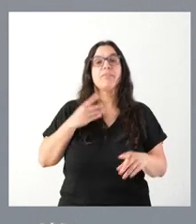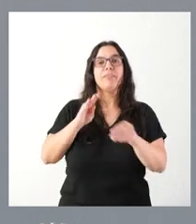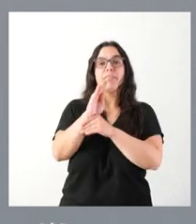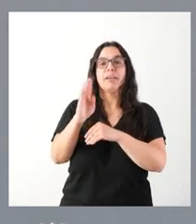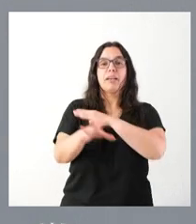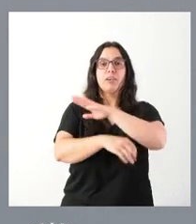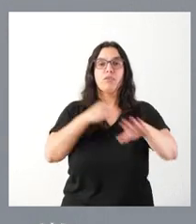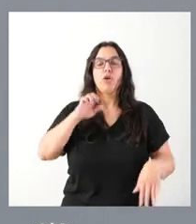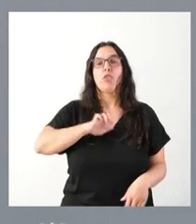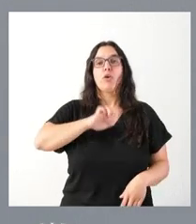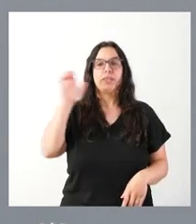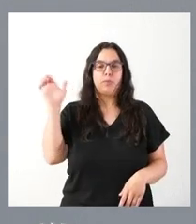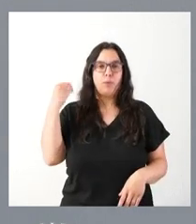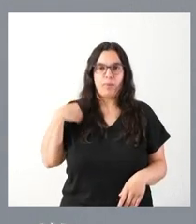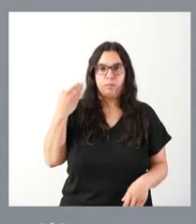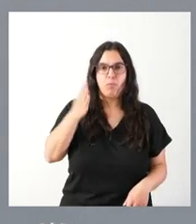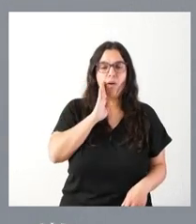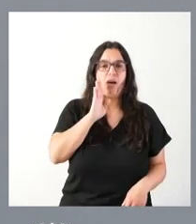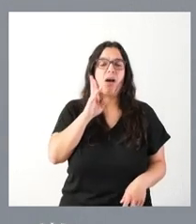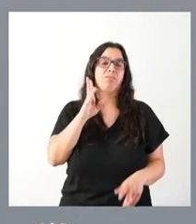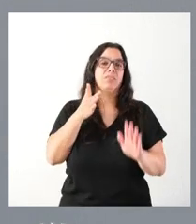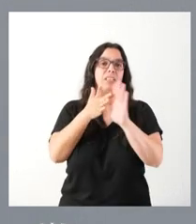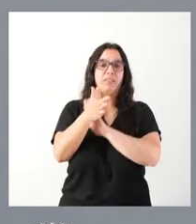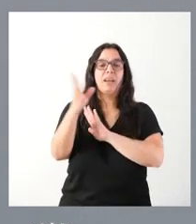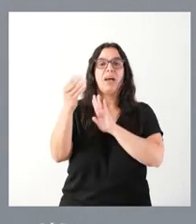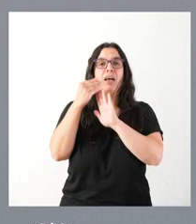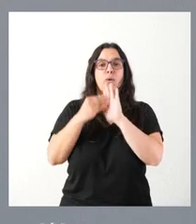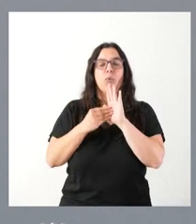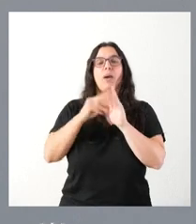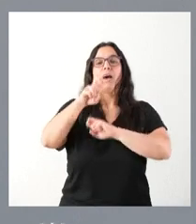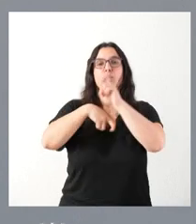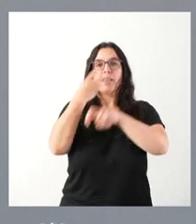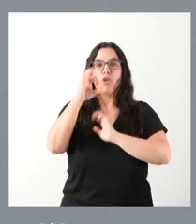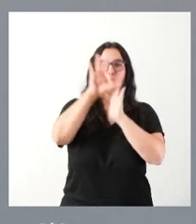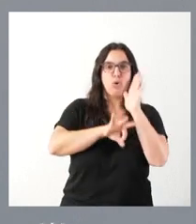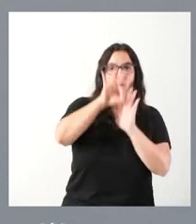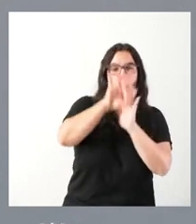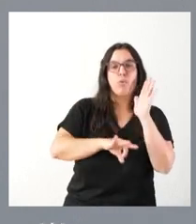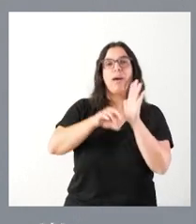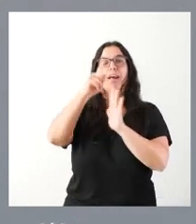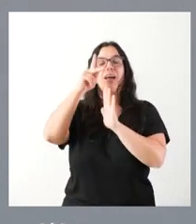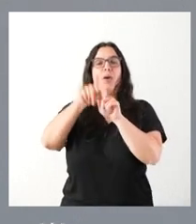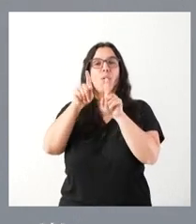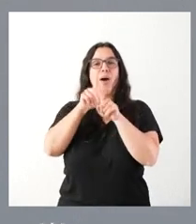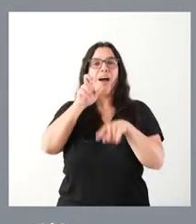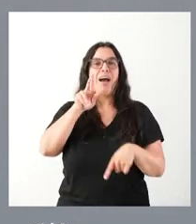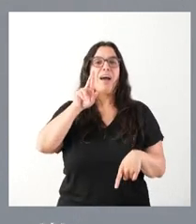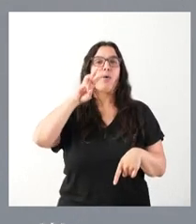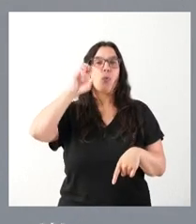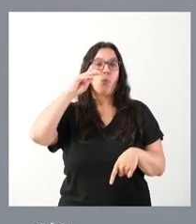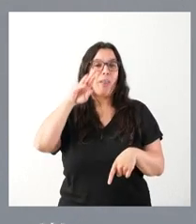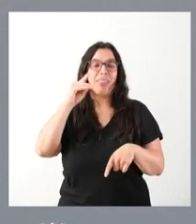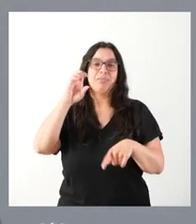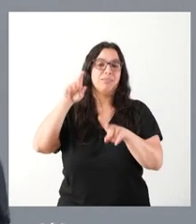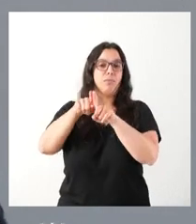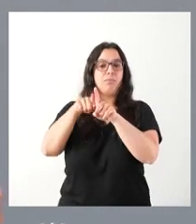europeos Next Generation. Incluye un conjunto de actuaciones de hardware y un software de 75 pulgadas para los centros educativos